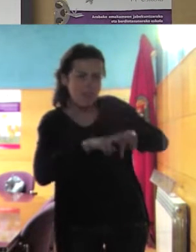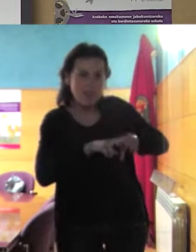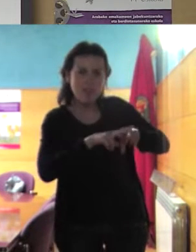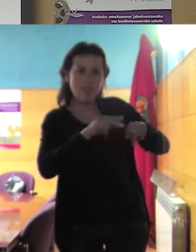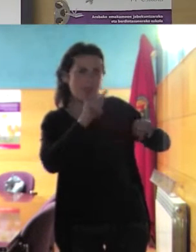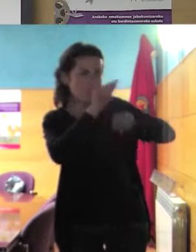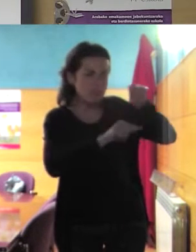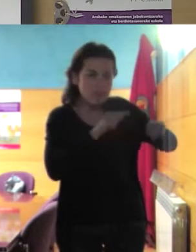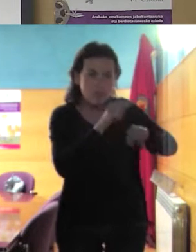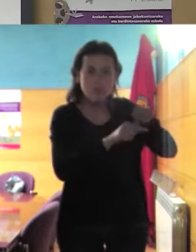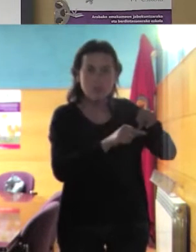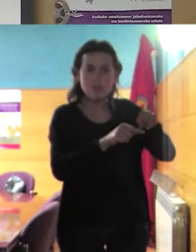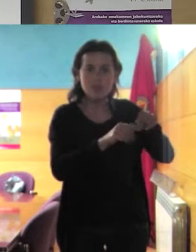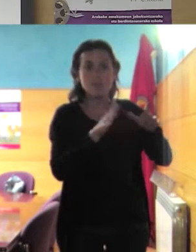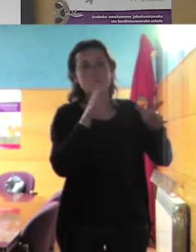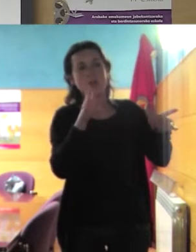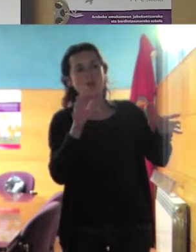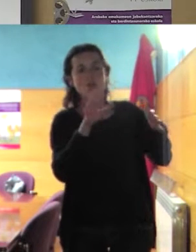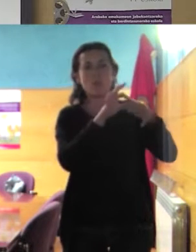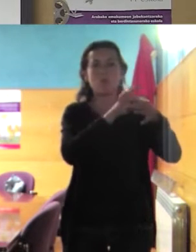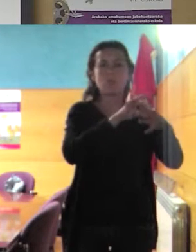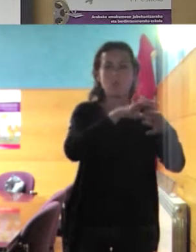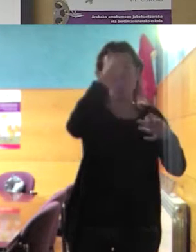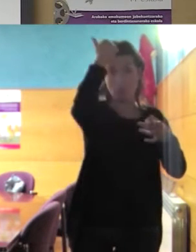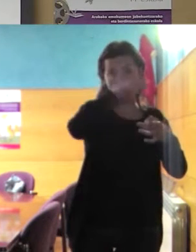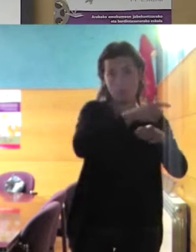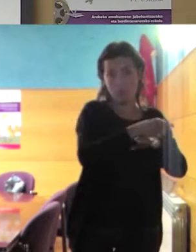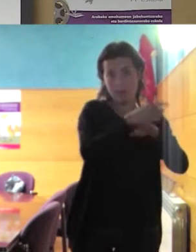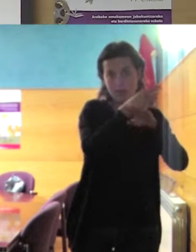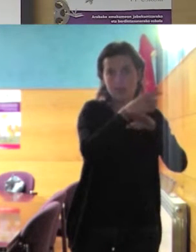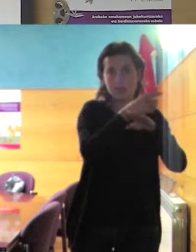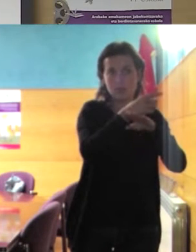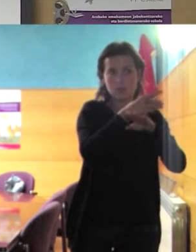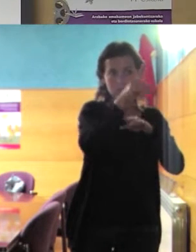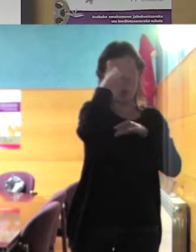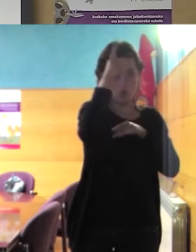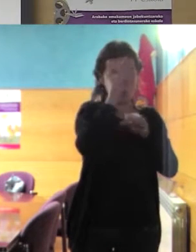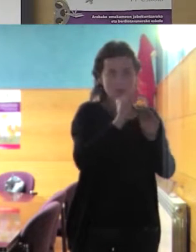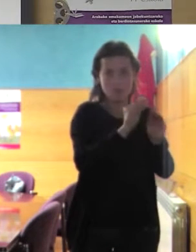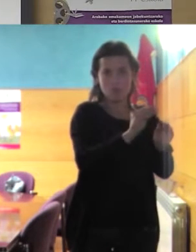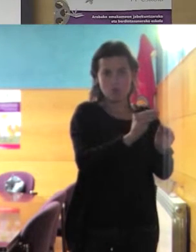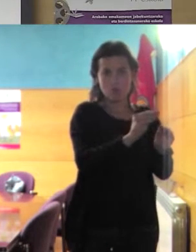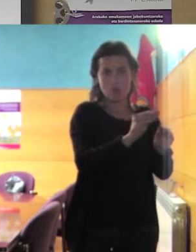de esta mujer por parte de su cultura de origen